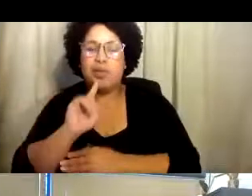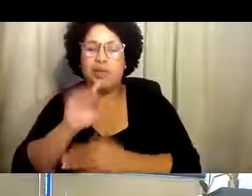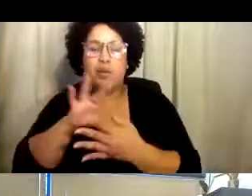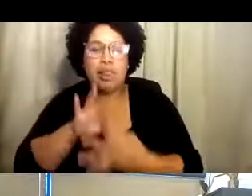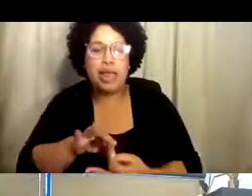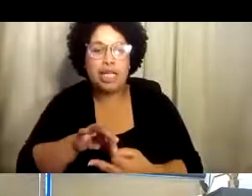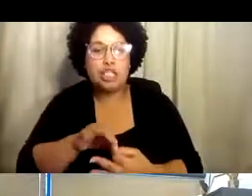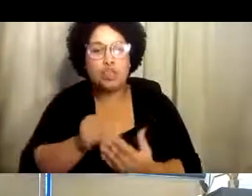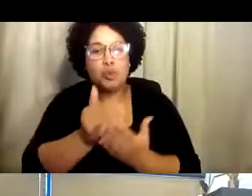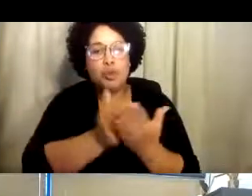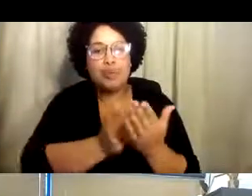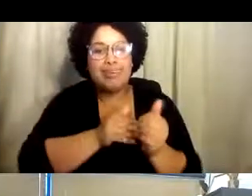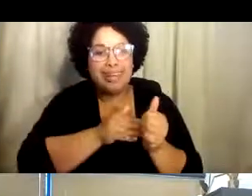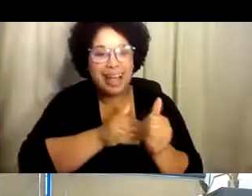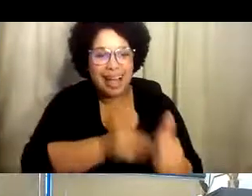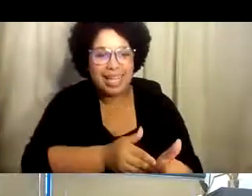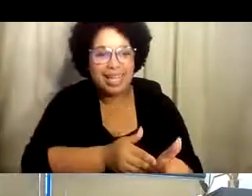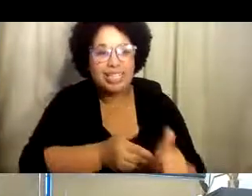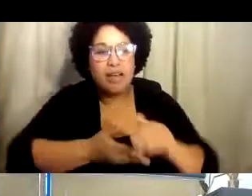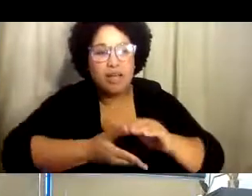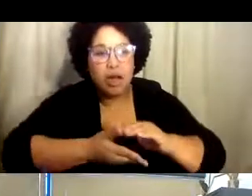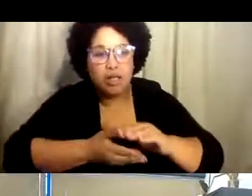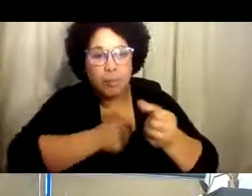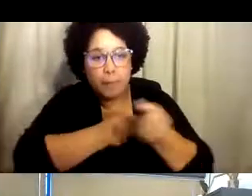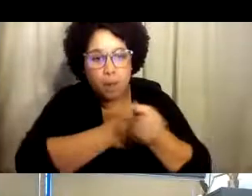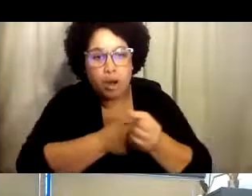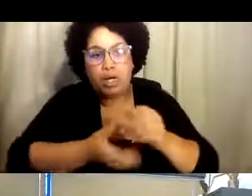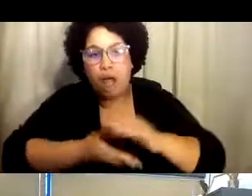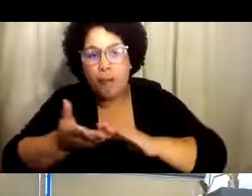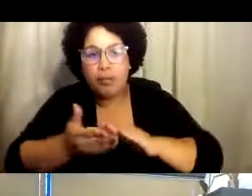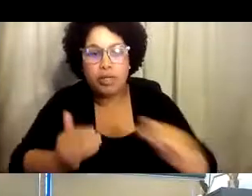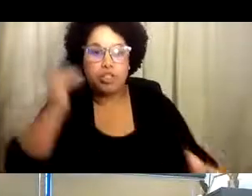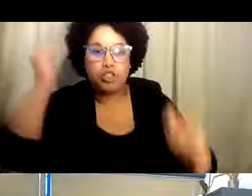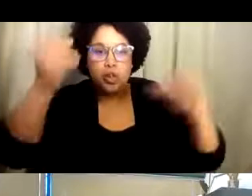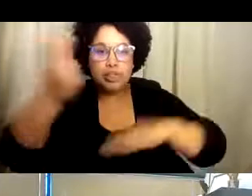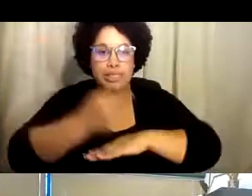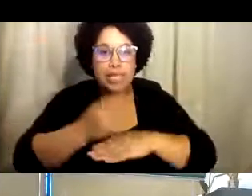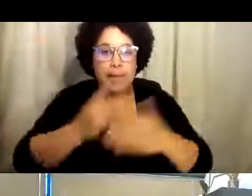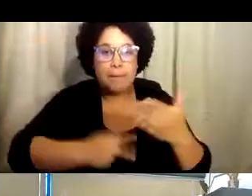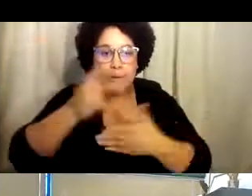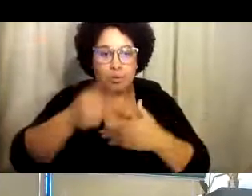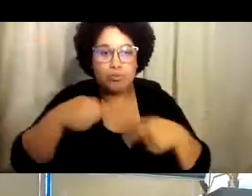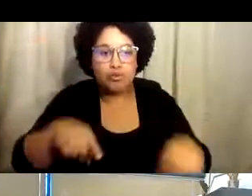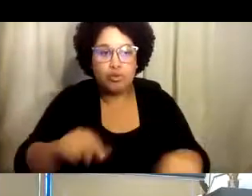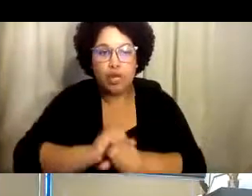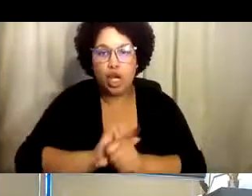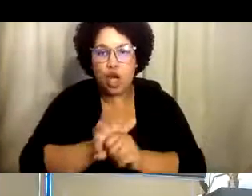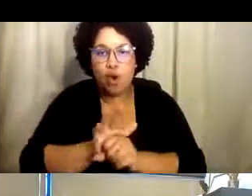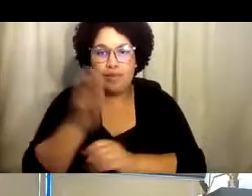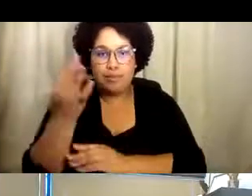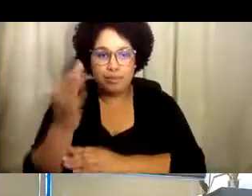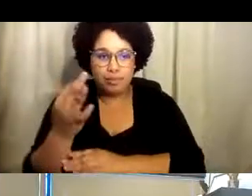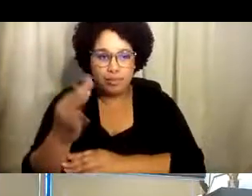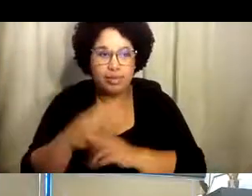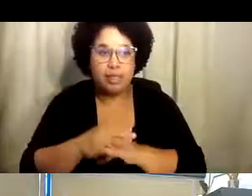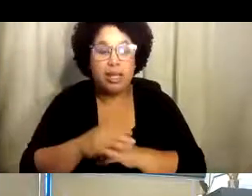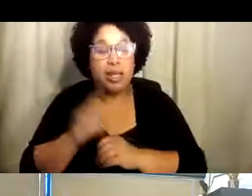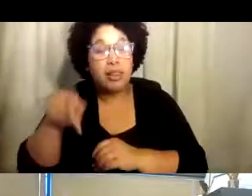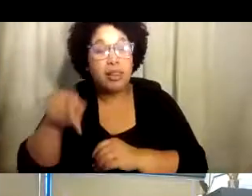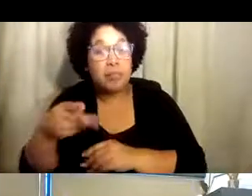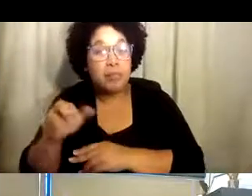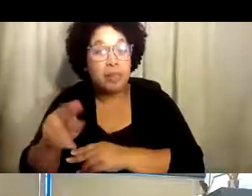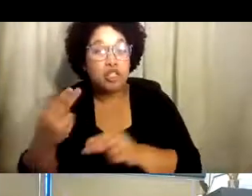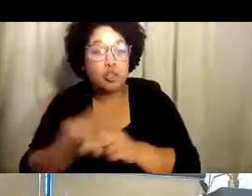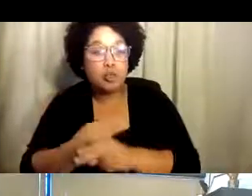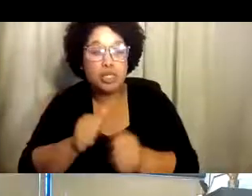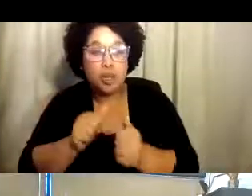al guía y apoyo para poder operar un programa de guía para adultos durante el COVID-19. Y eso se debería